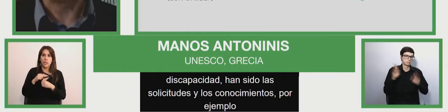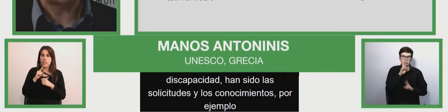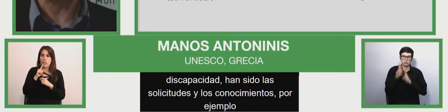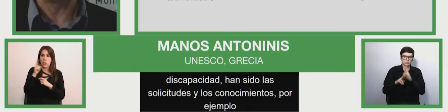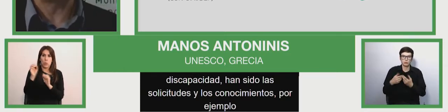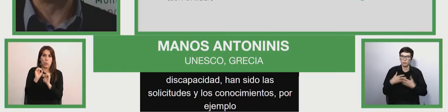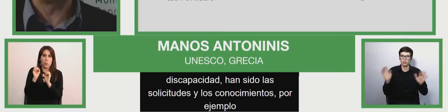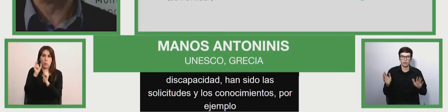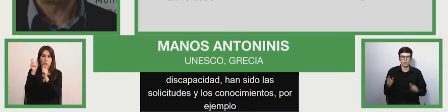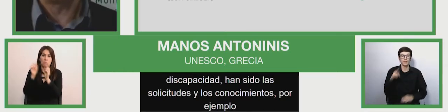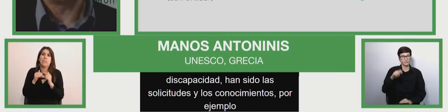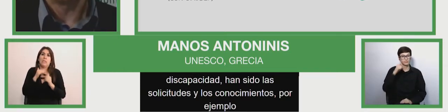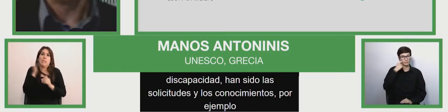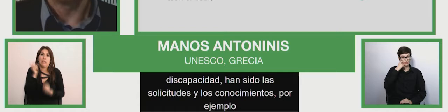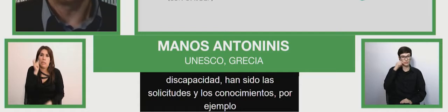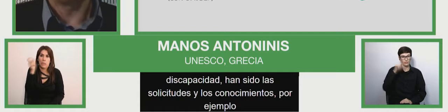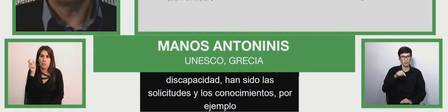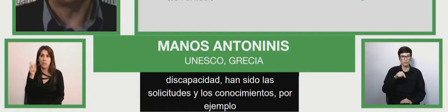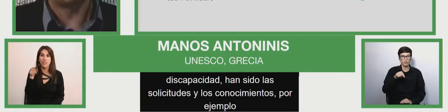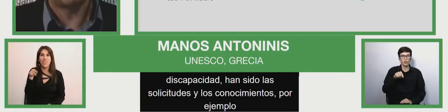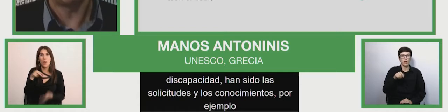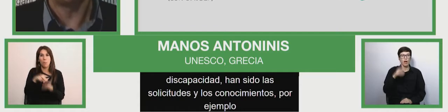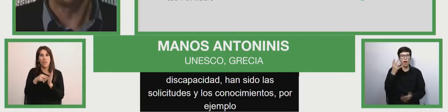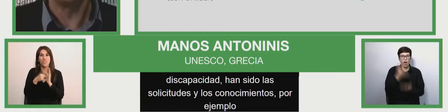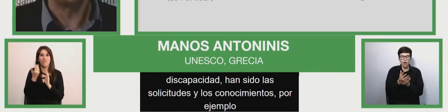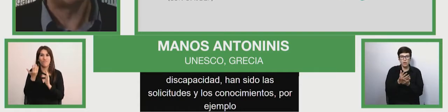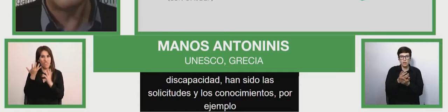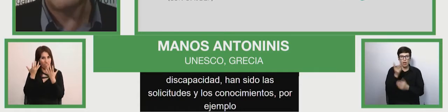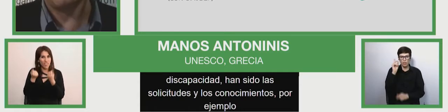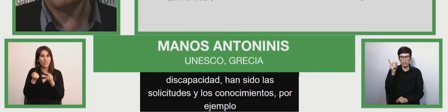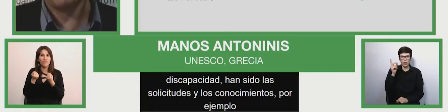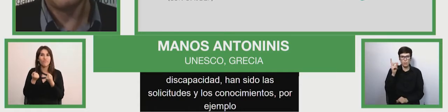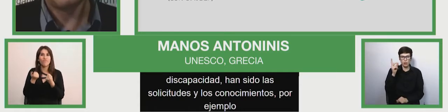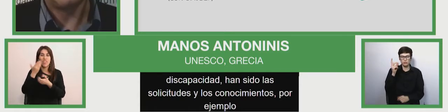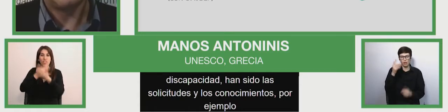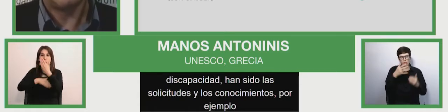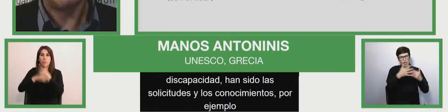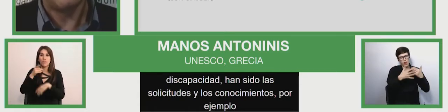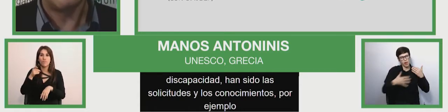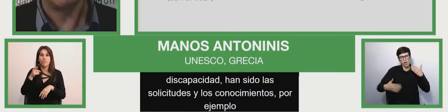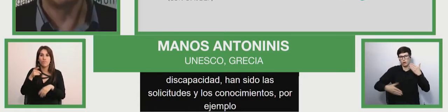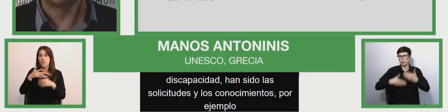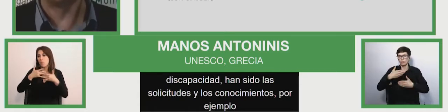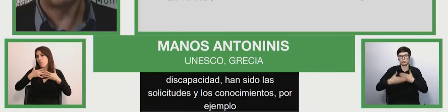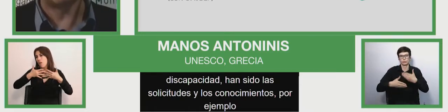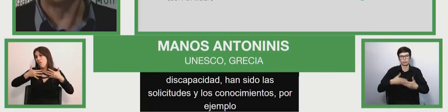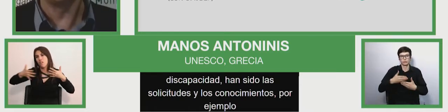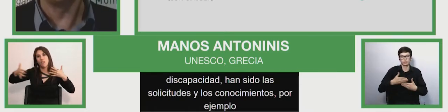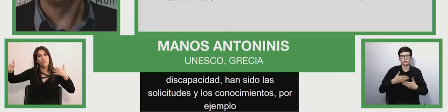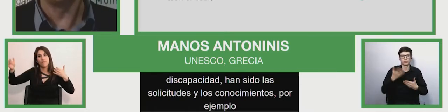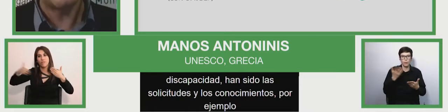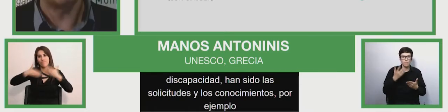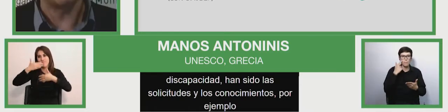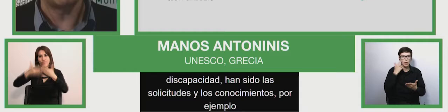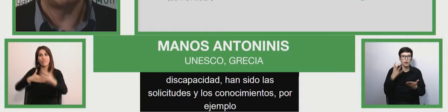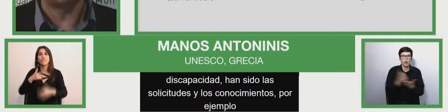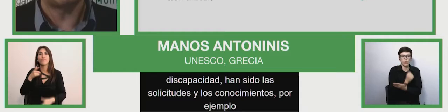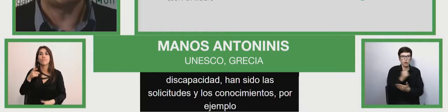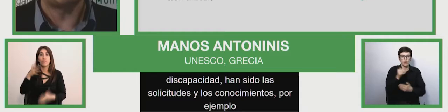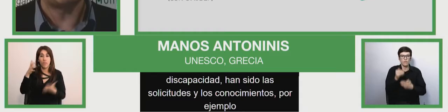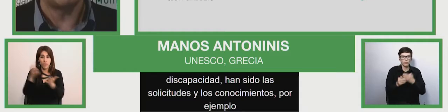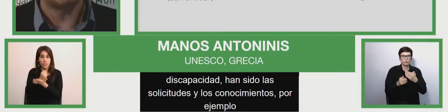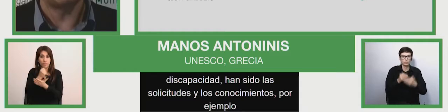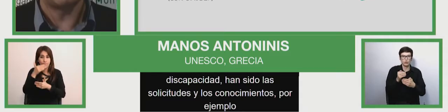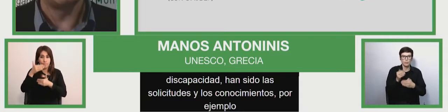Acordar una medición válida de la discapacidad ha sido un proceso largo. La clasificación internacional del funcionamiento de la